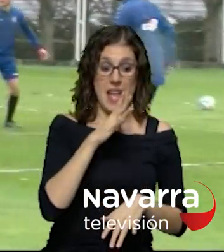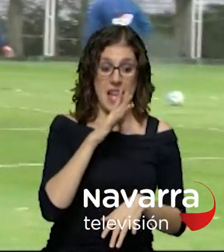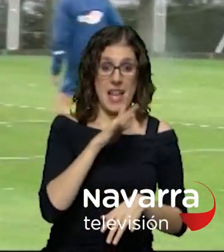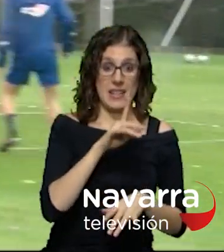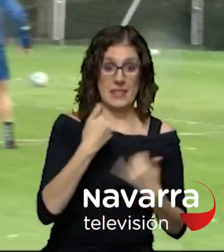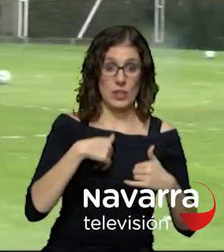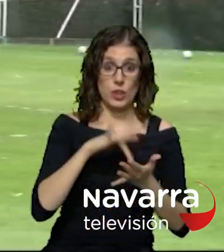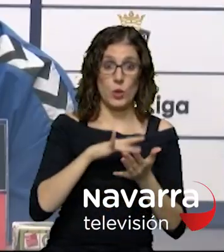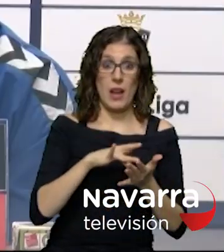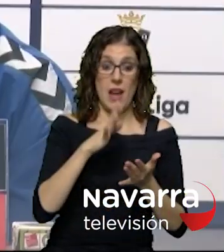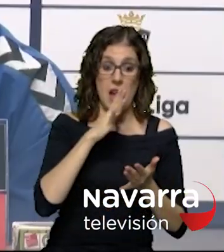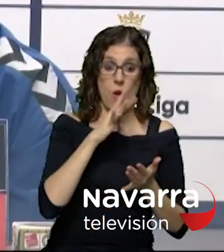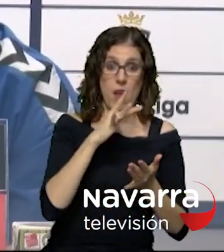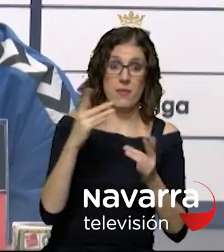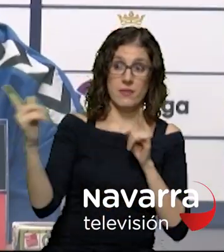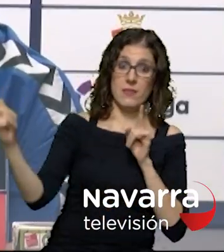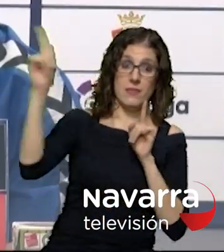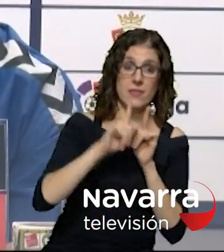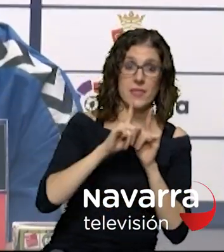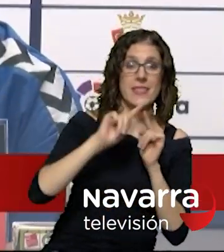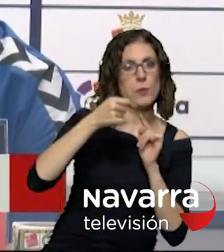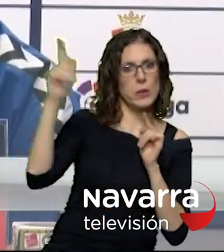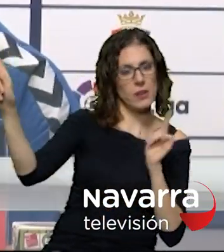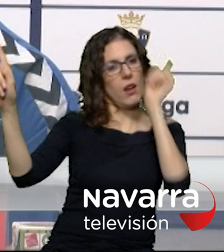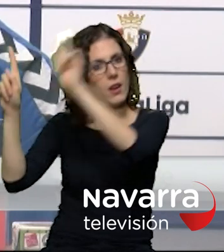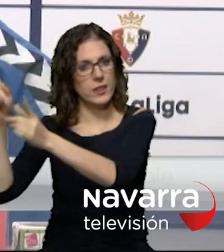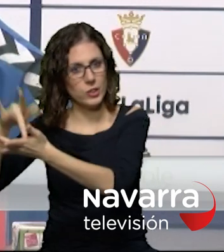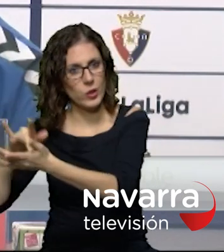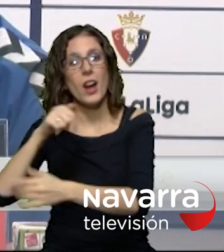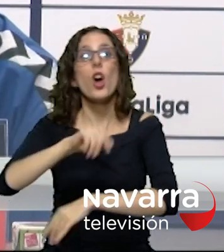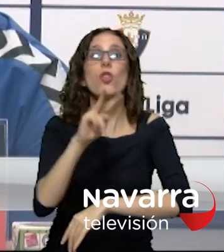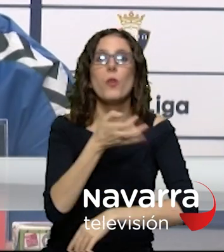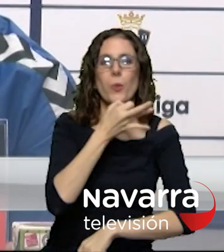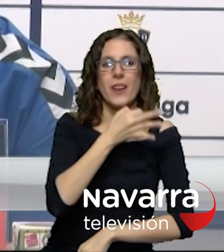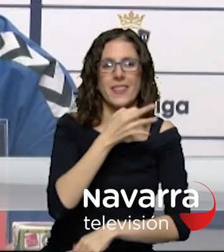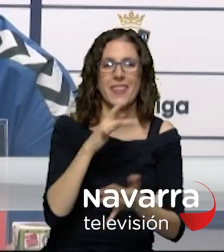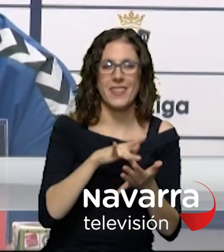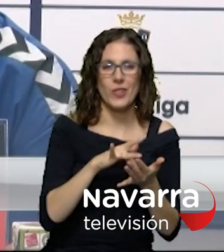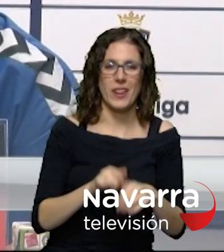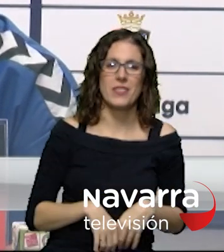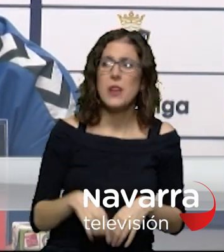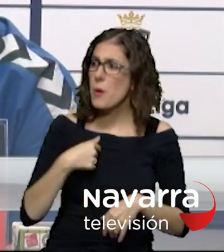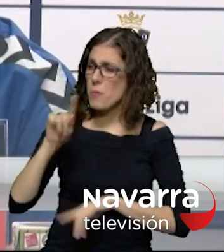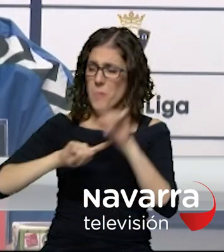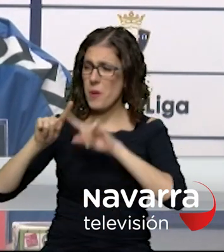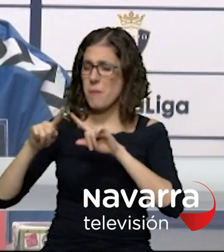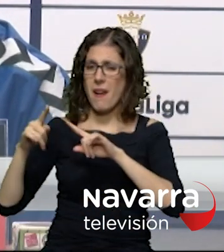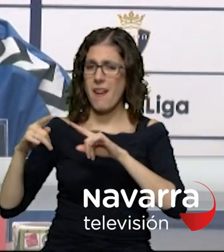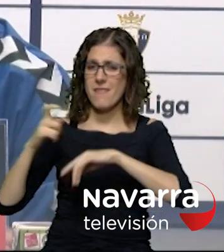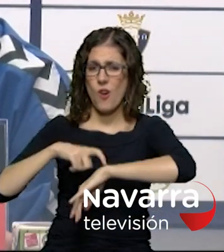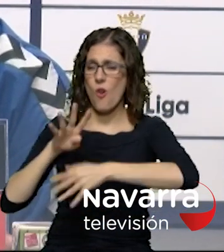a las dos de la tarde No tengo problema con los horarios, he pateado penalti hasta las cuatro de madrugada en Argentina entonces no tengo